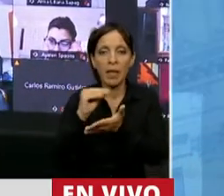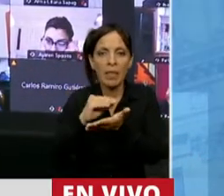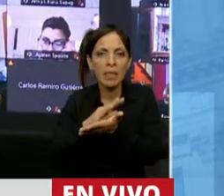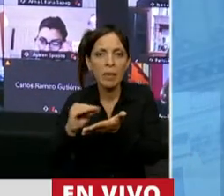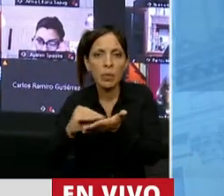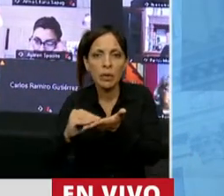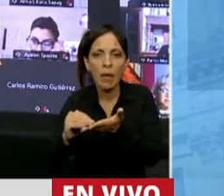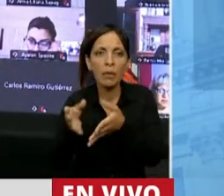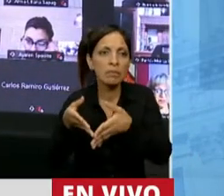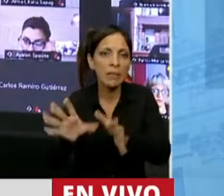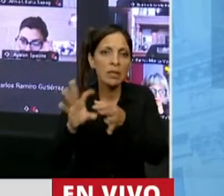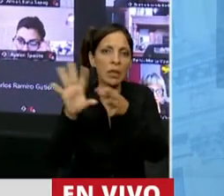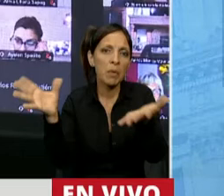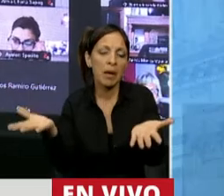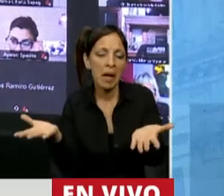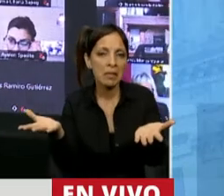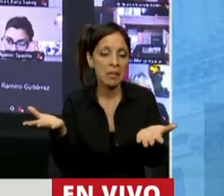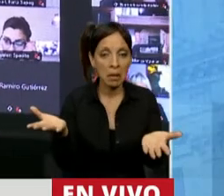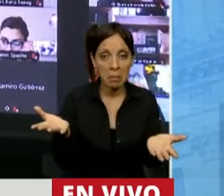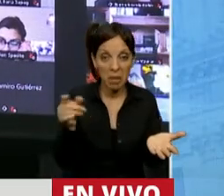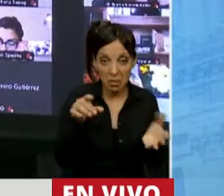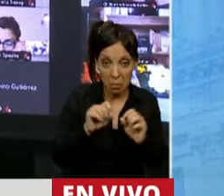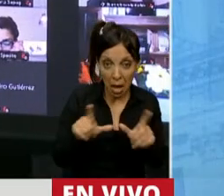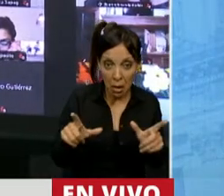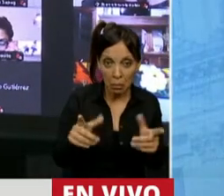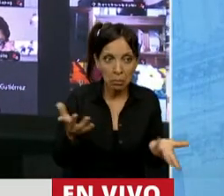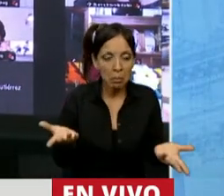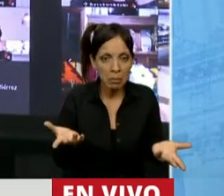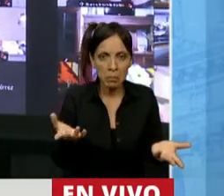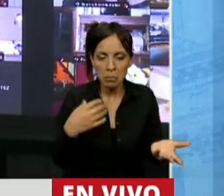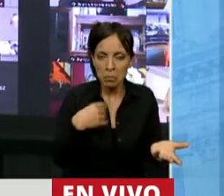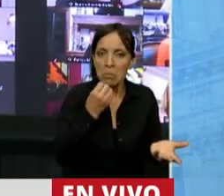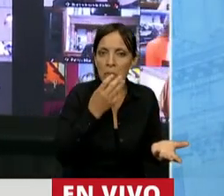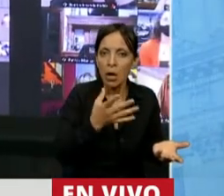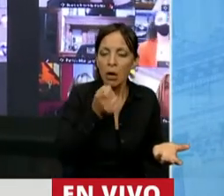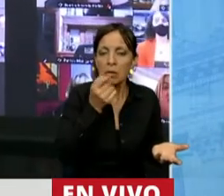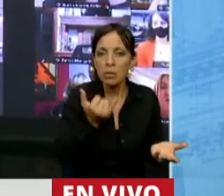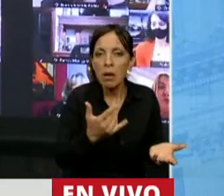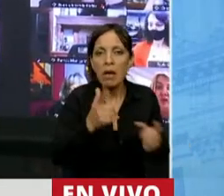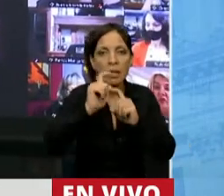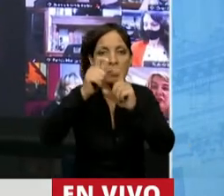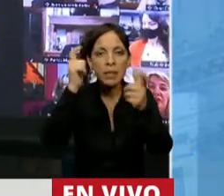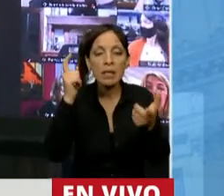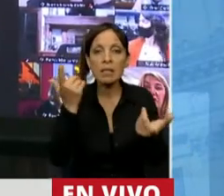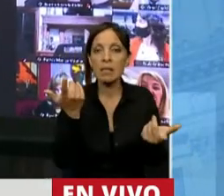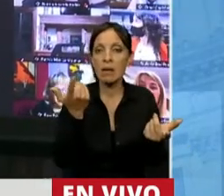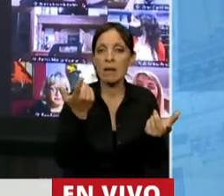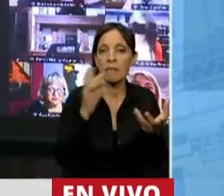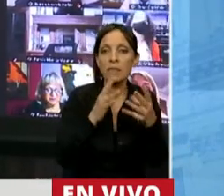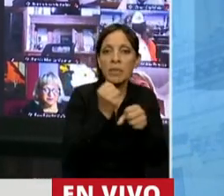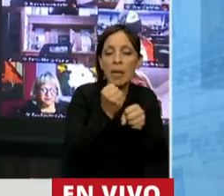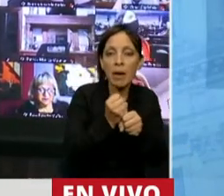nacidos en democracia. Yo me jactaría de tener experiencia si me puedo basar en gestiones exitosas.